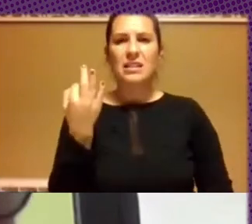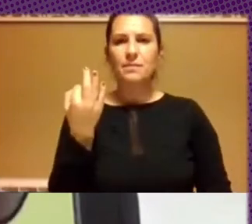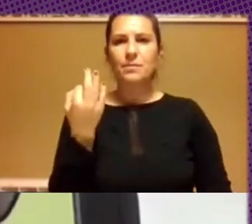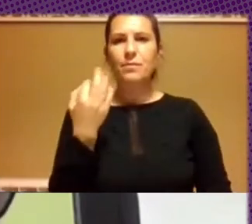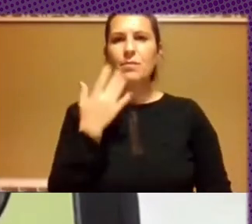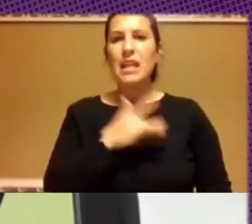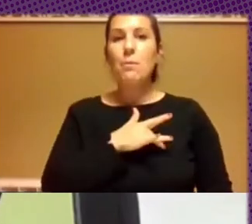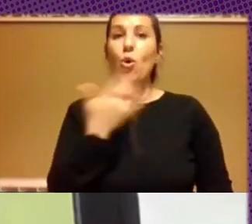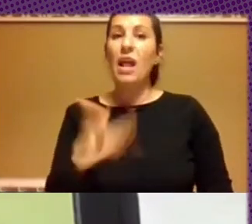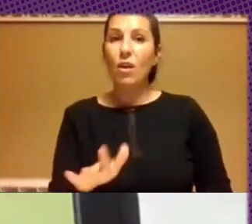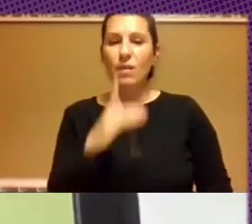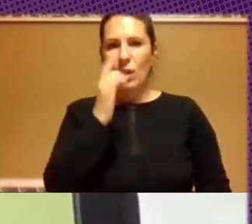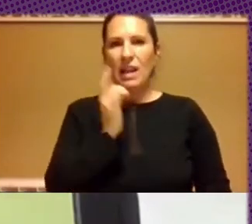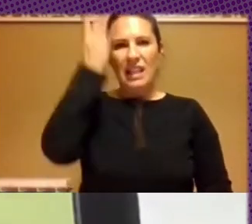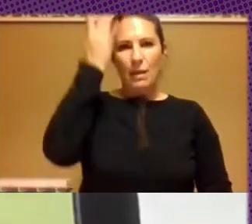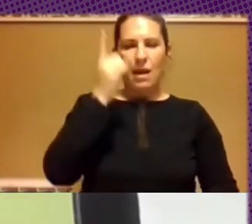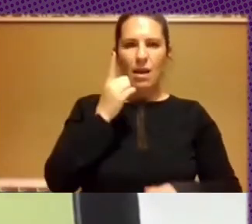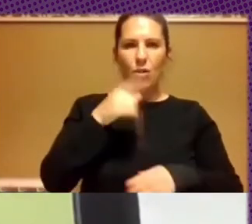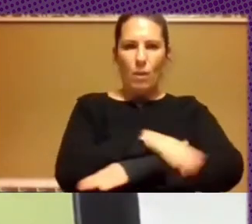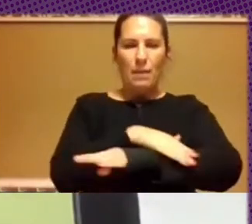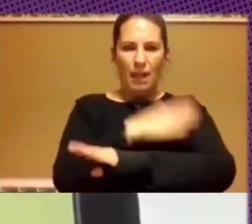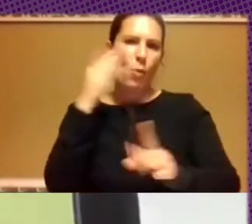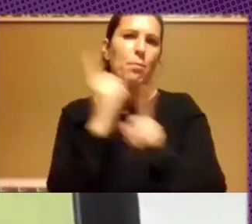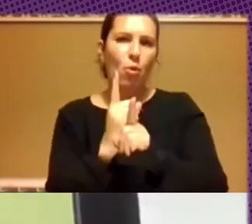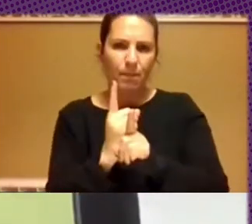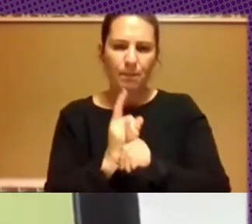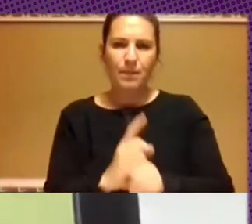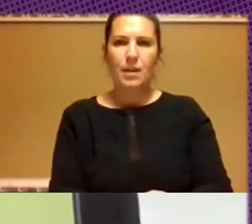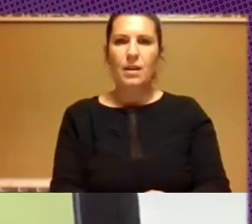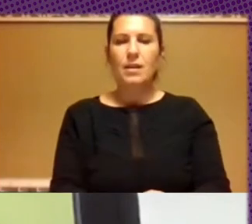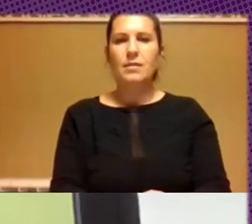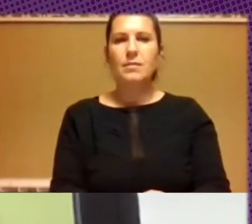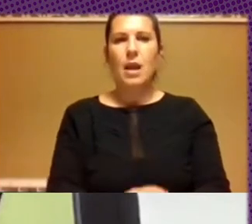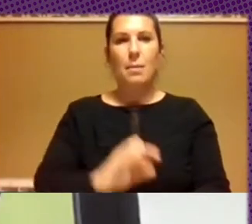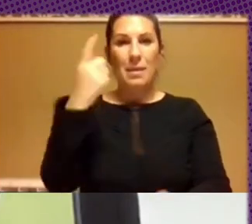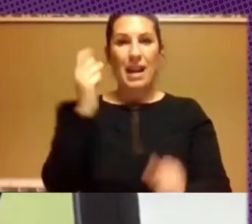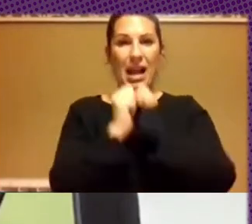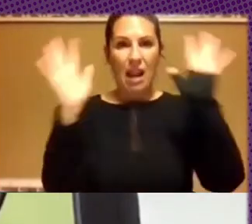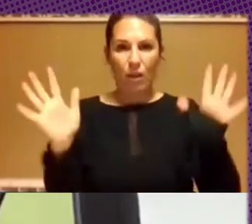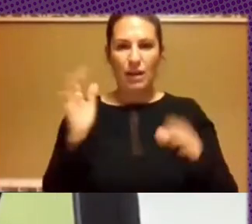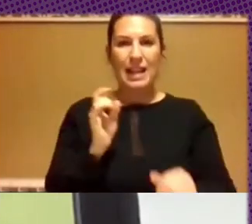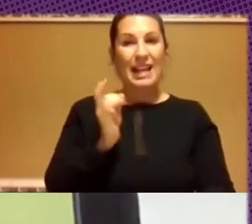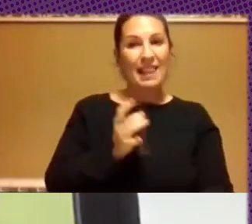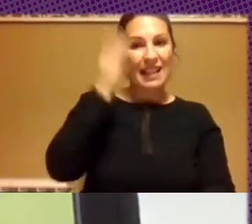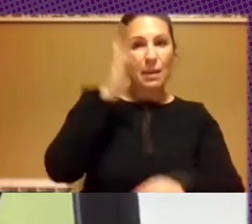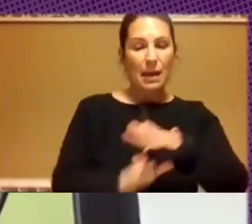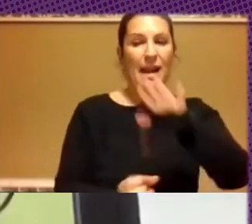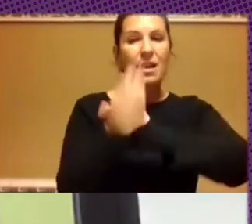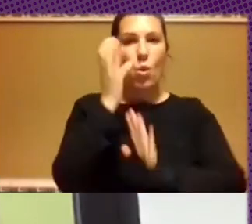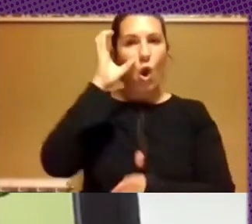a una iniciativa gubernamental. Entonces ahí va una primera aclaración. La iniciativa de conformar un